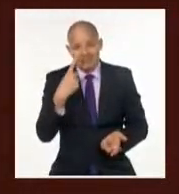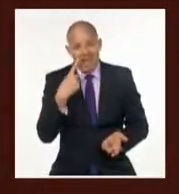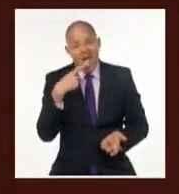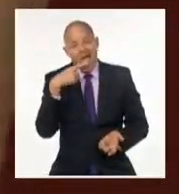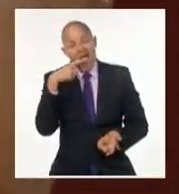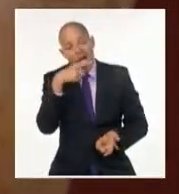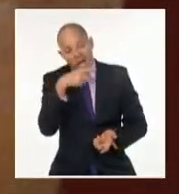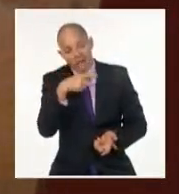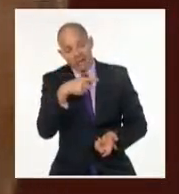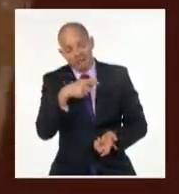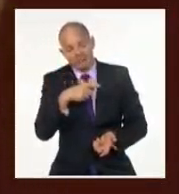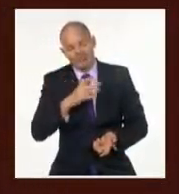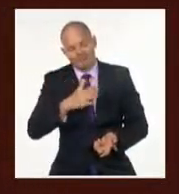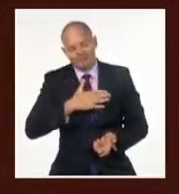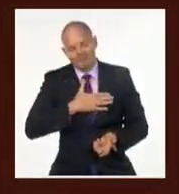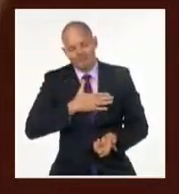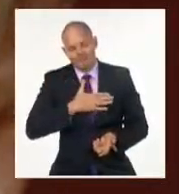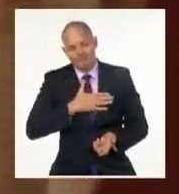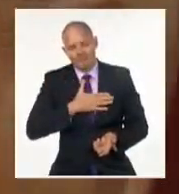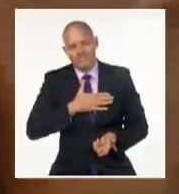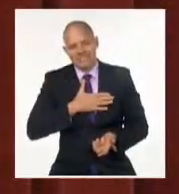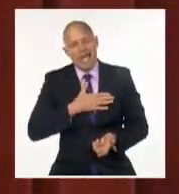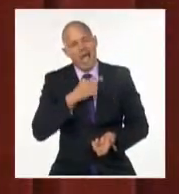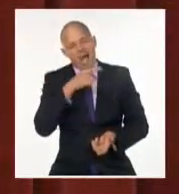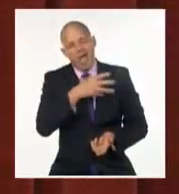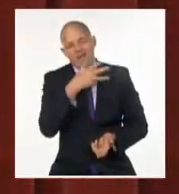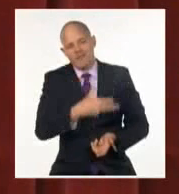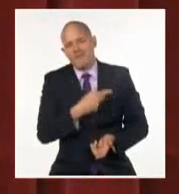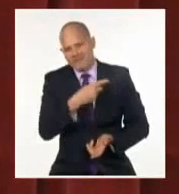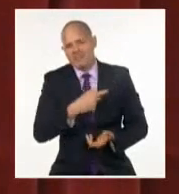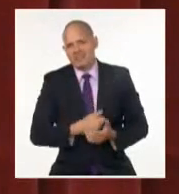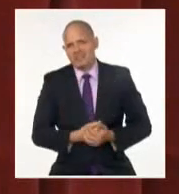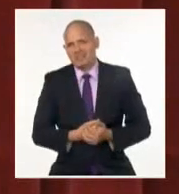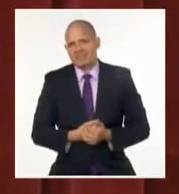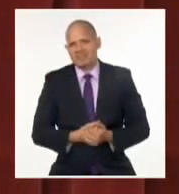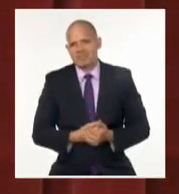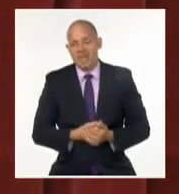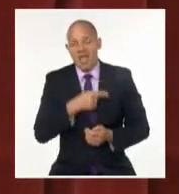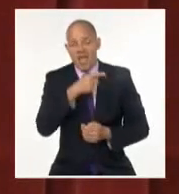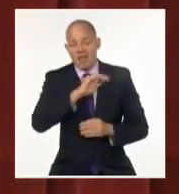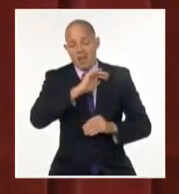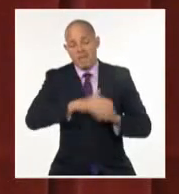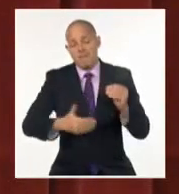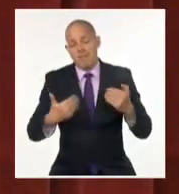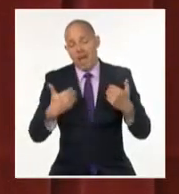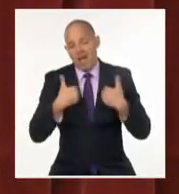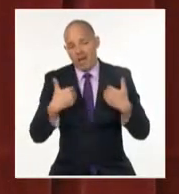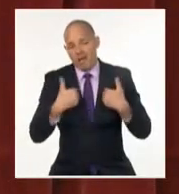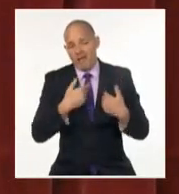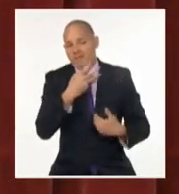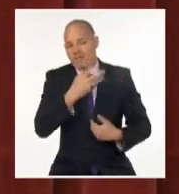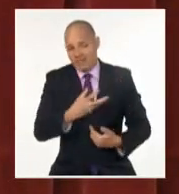compañeros, y porque además de eso, ahí está mi hermano Fidel Castro.